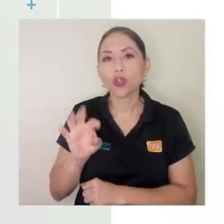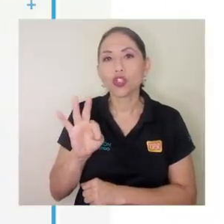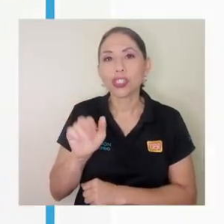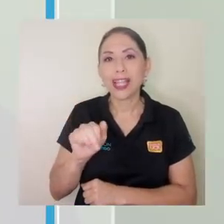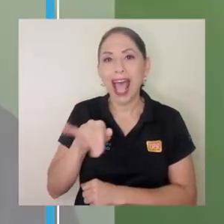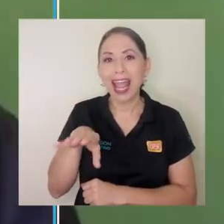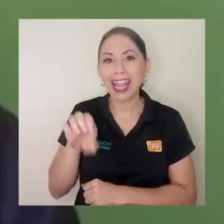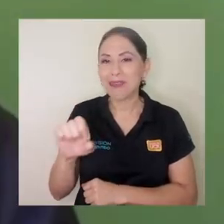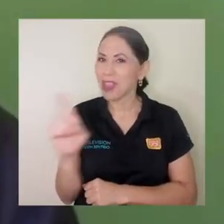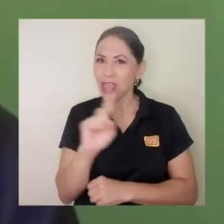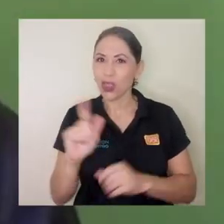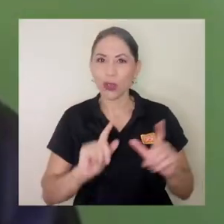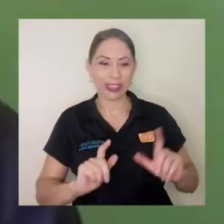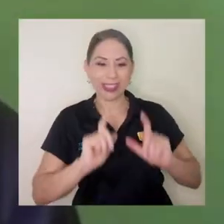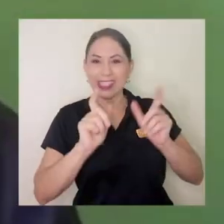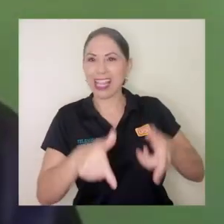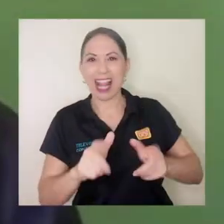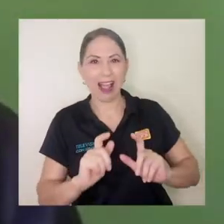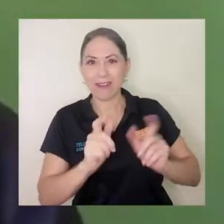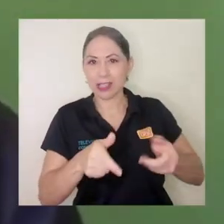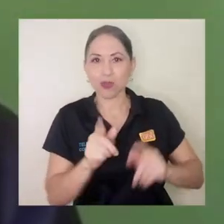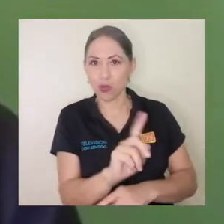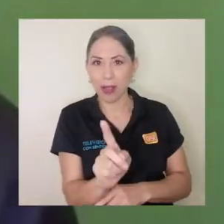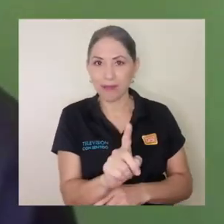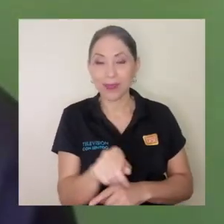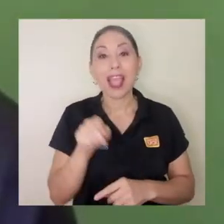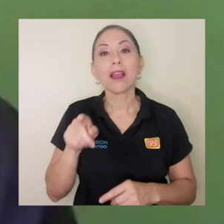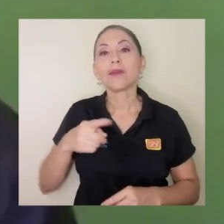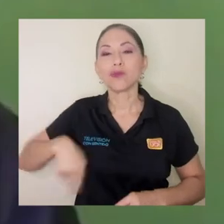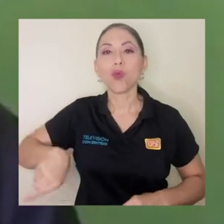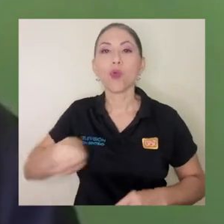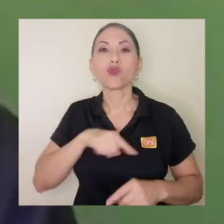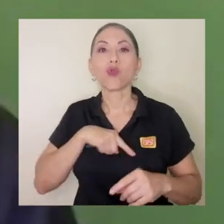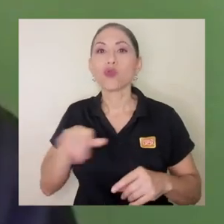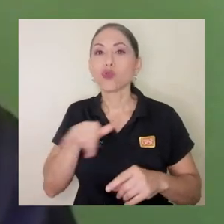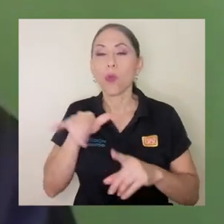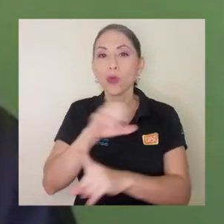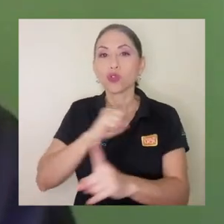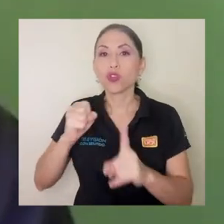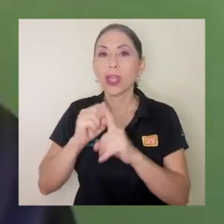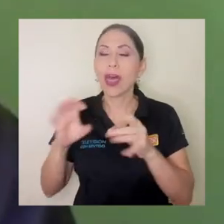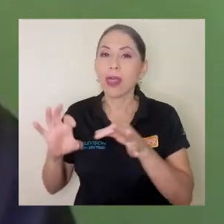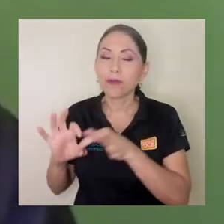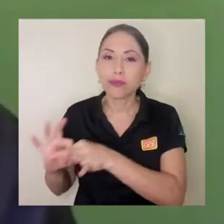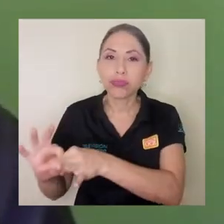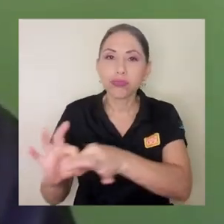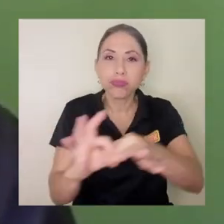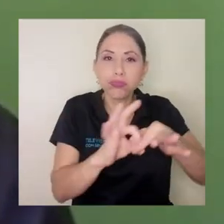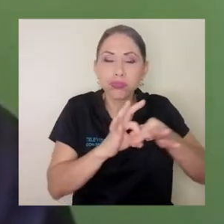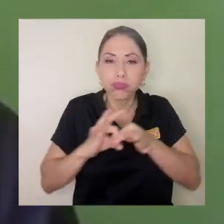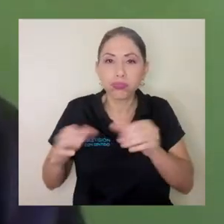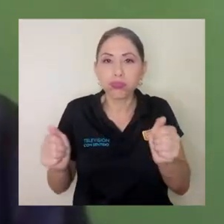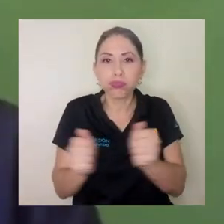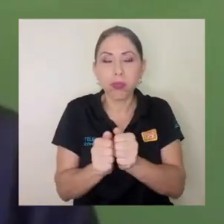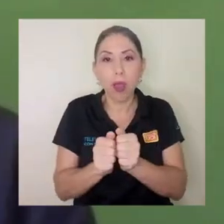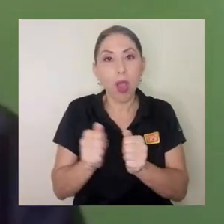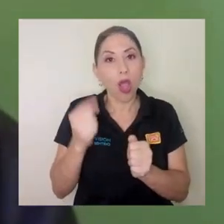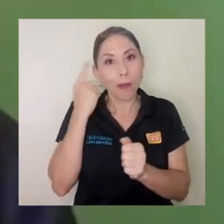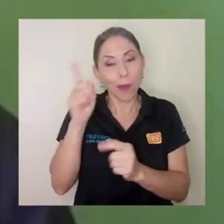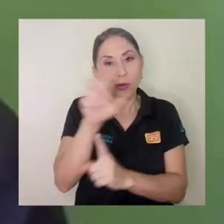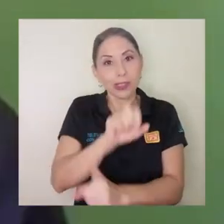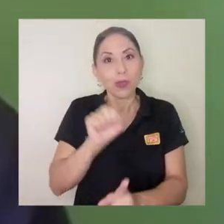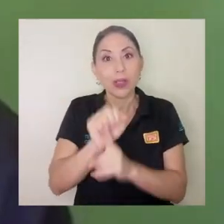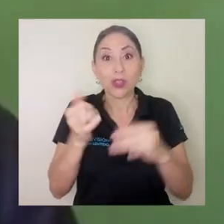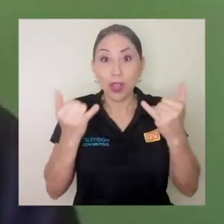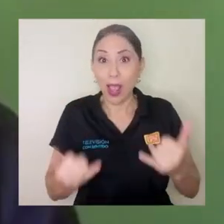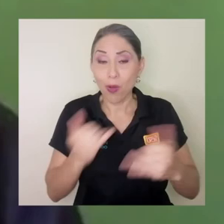corriente, vivación de este tipo, en la que nos hemos unido como sociedad, debido a la situación que estamos